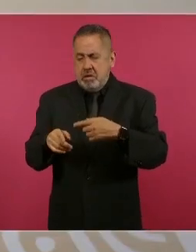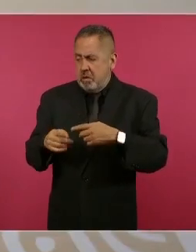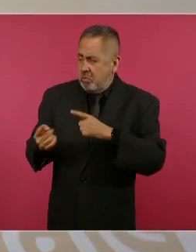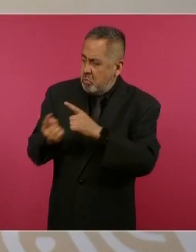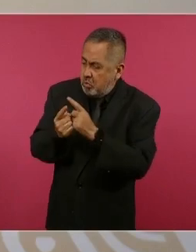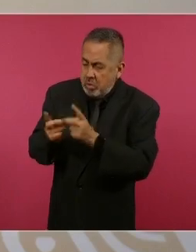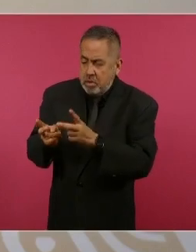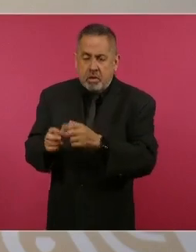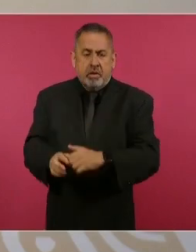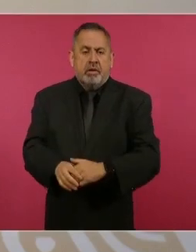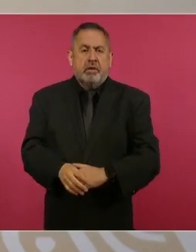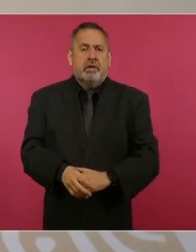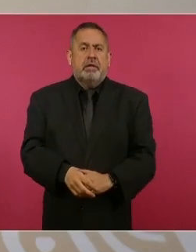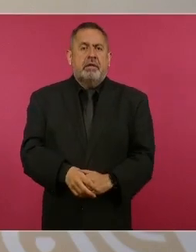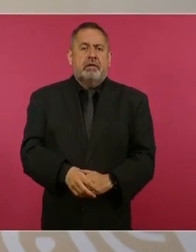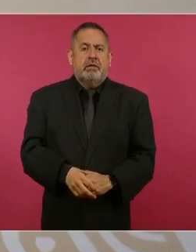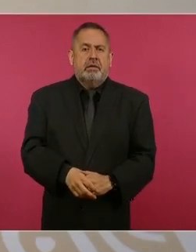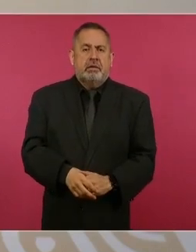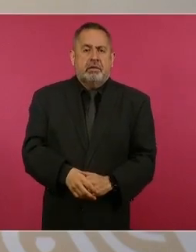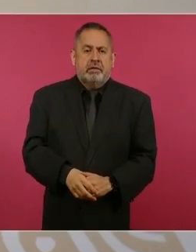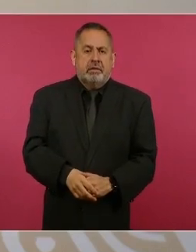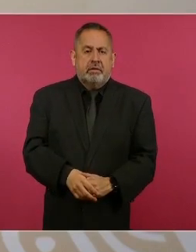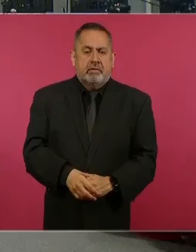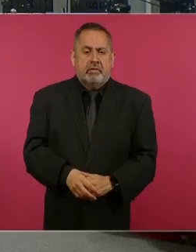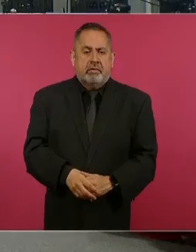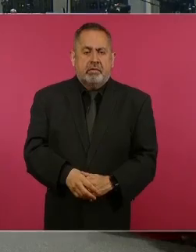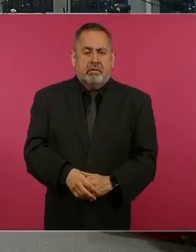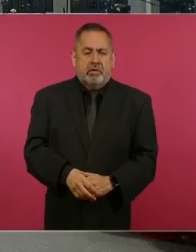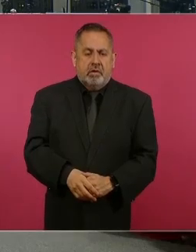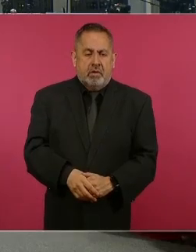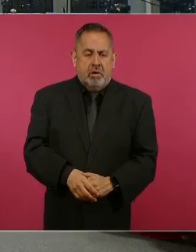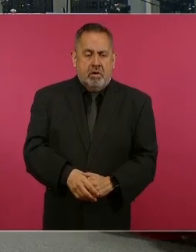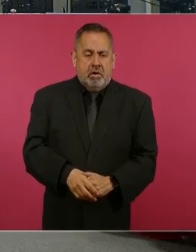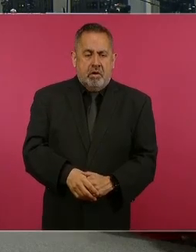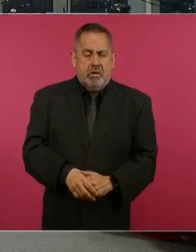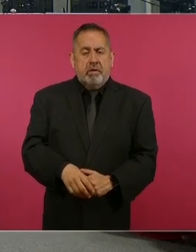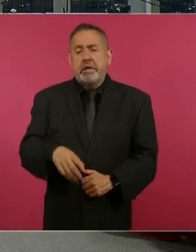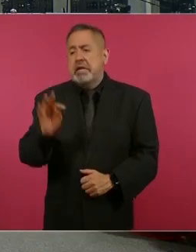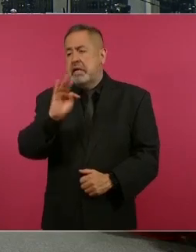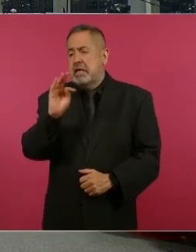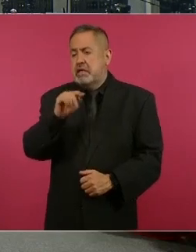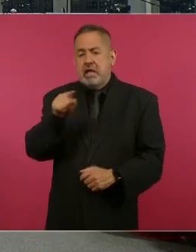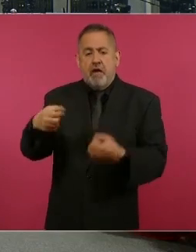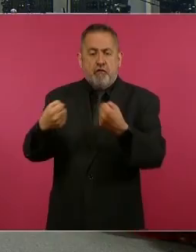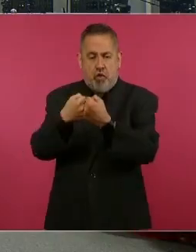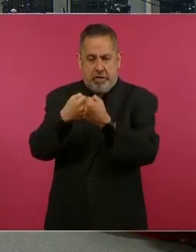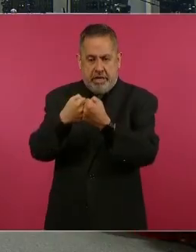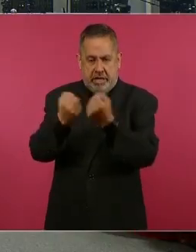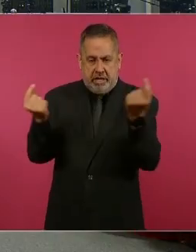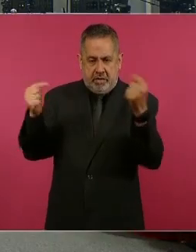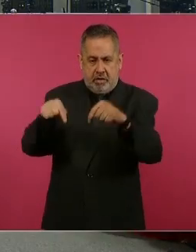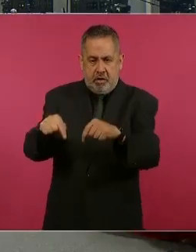Entonces, nos vamos a encontrar posiblemente en la frontera.